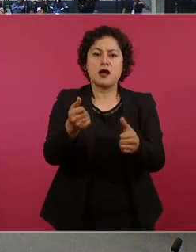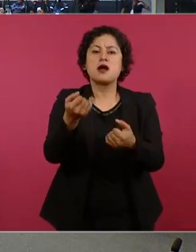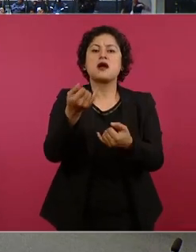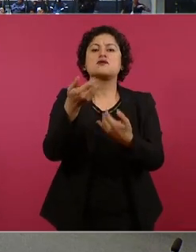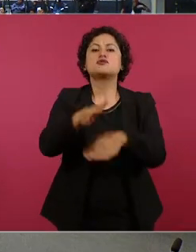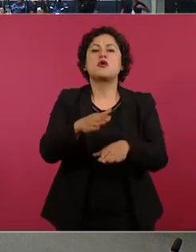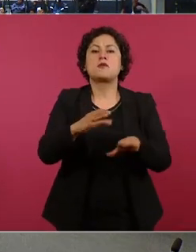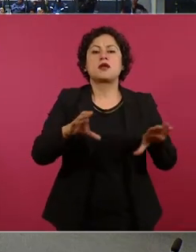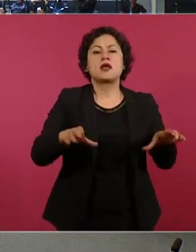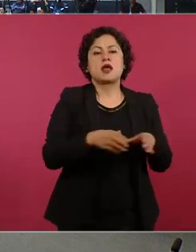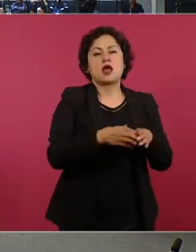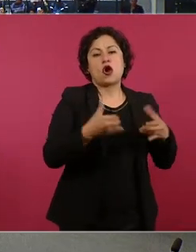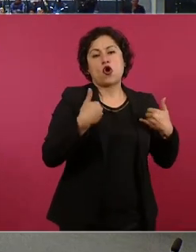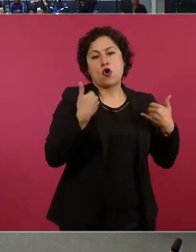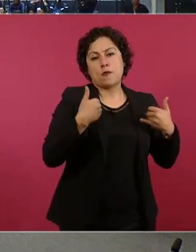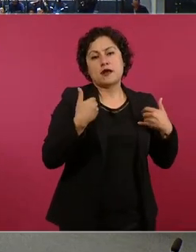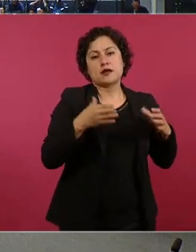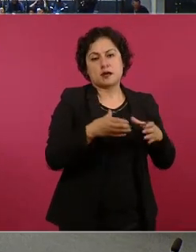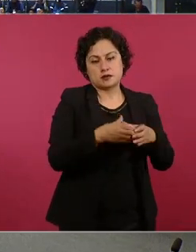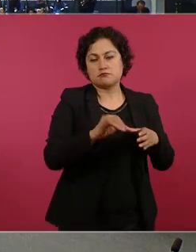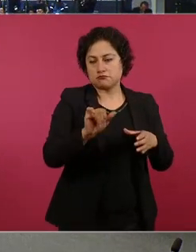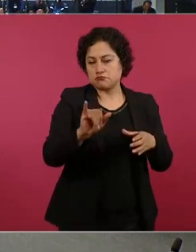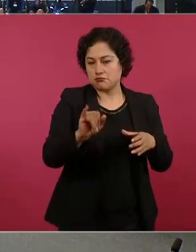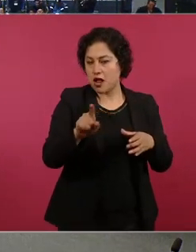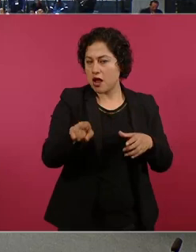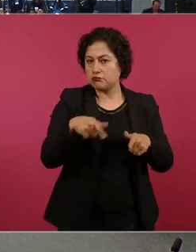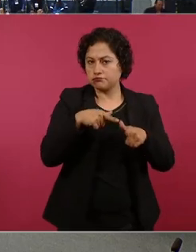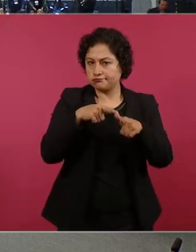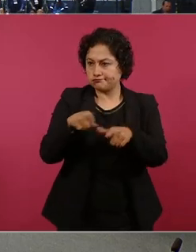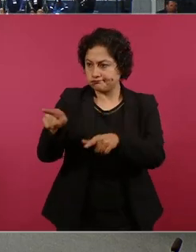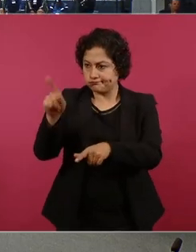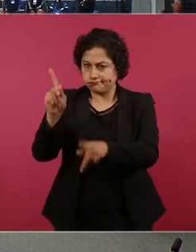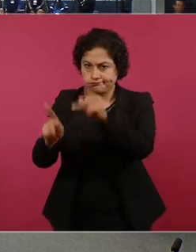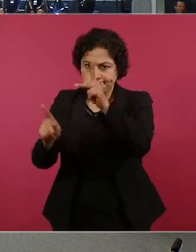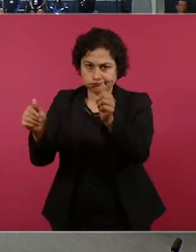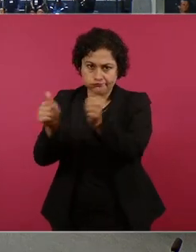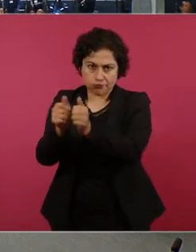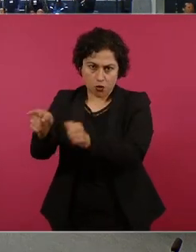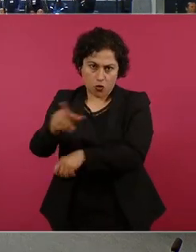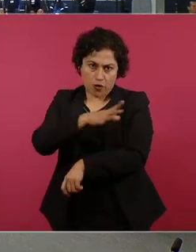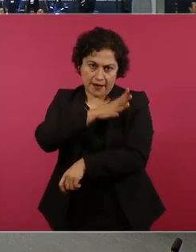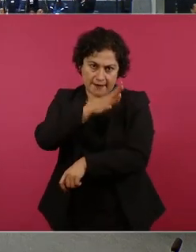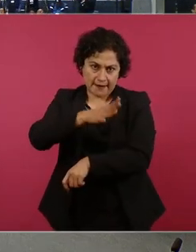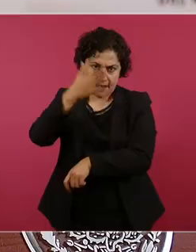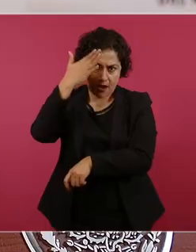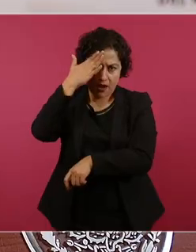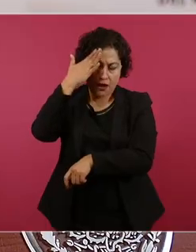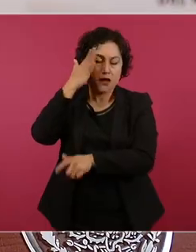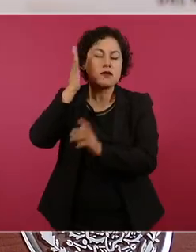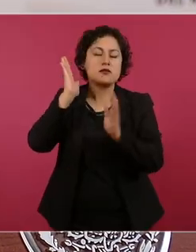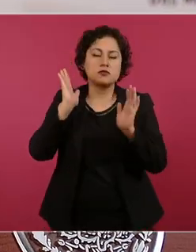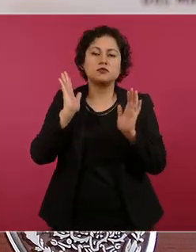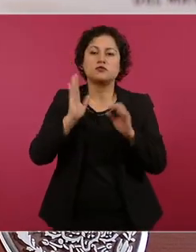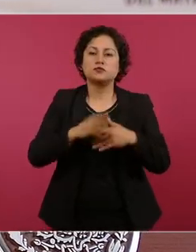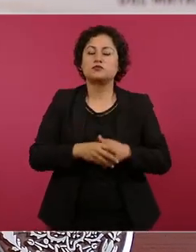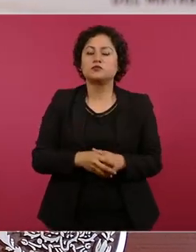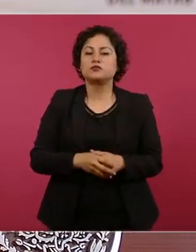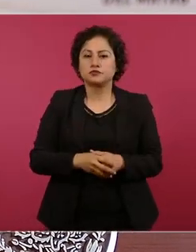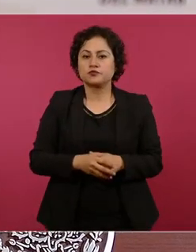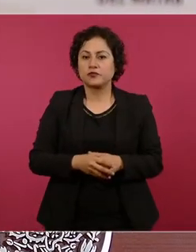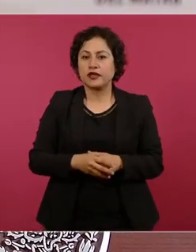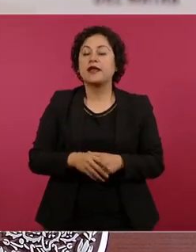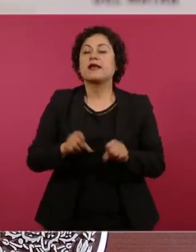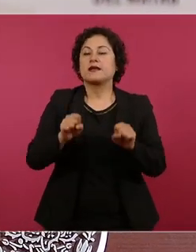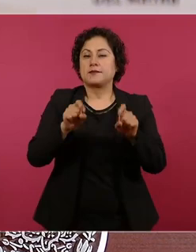pero lo vamos a seguir viendo con el general y este y vemos lo de los